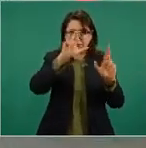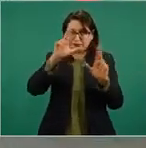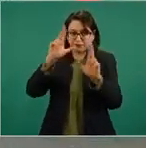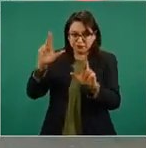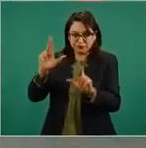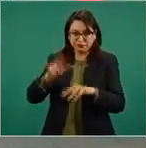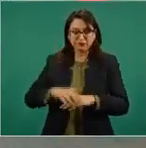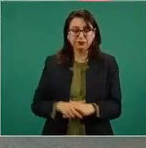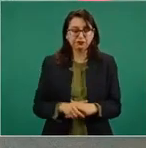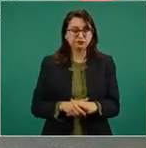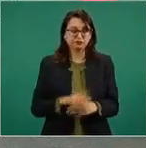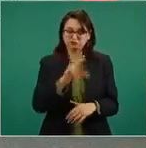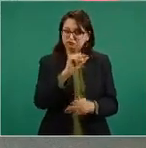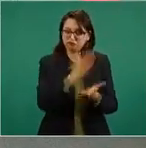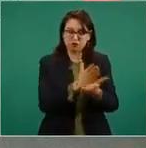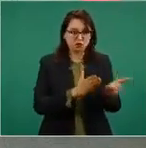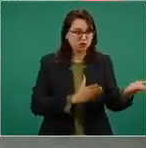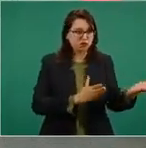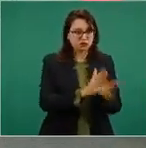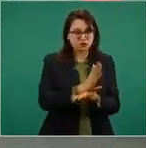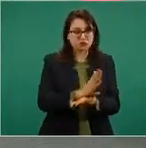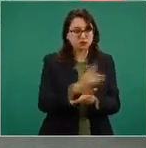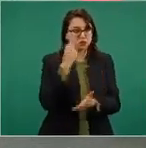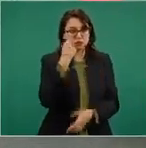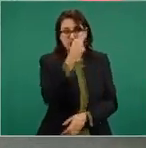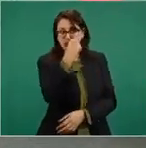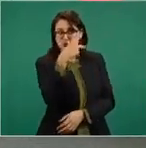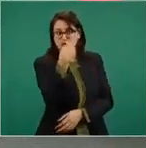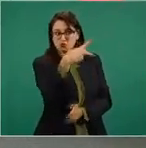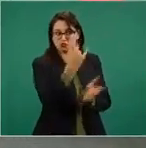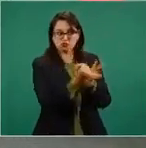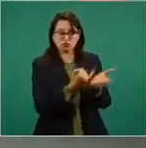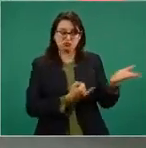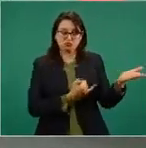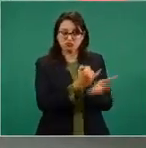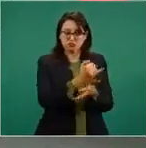la no intervención, la autodeterminación de los pueblos.